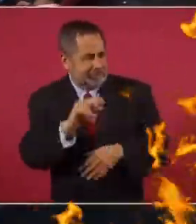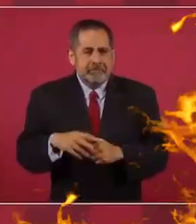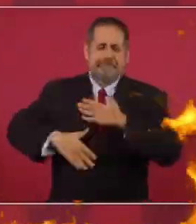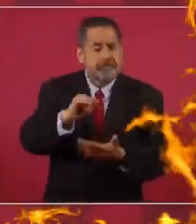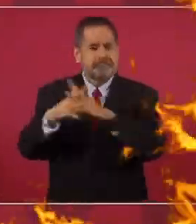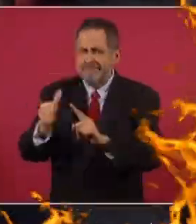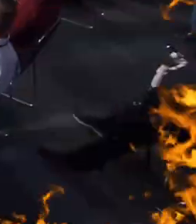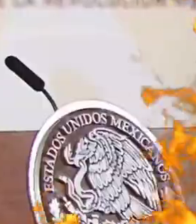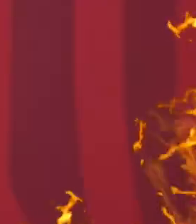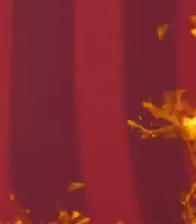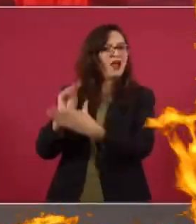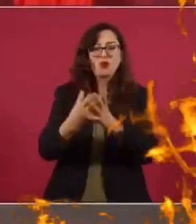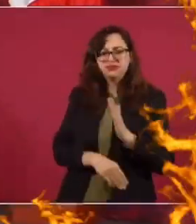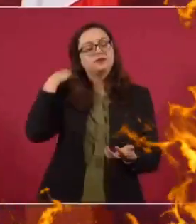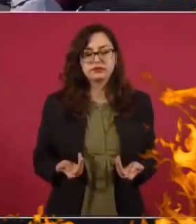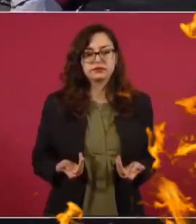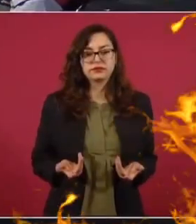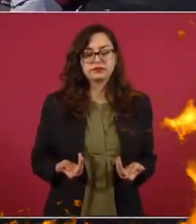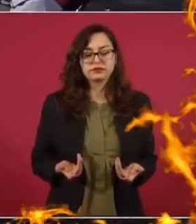eternidad más tarde.